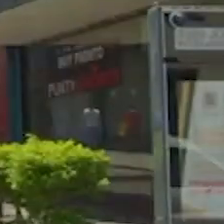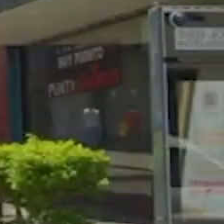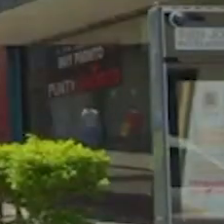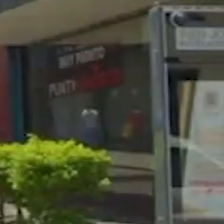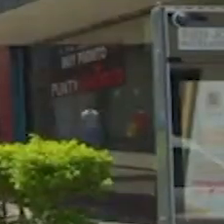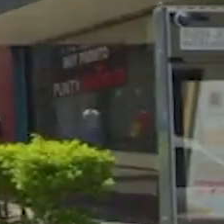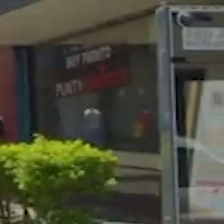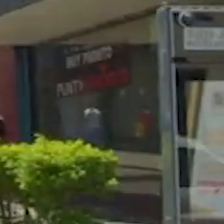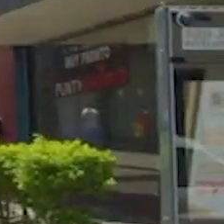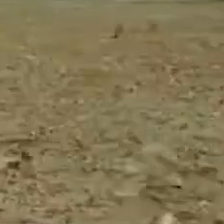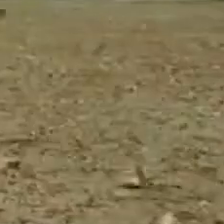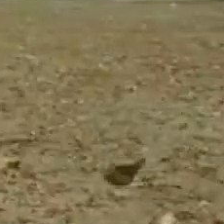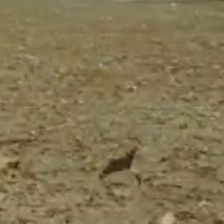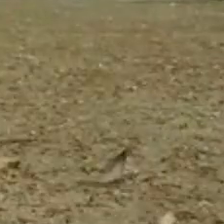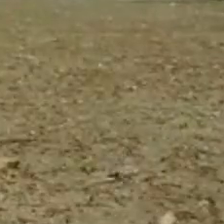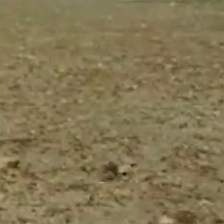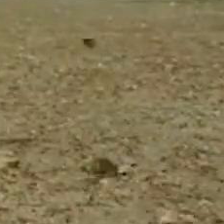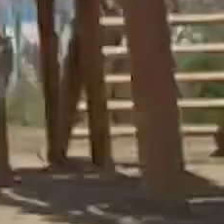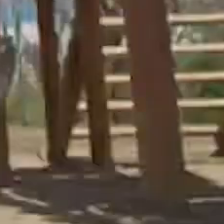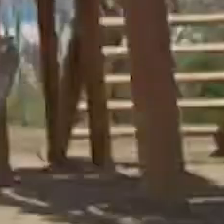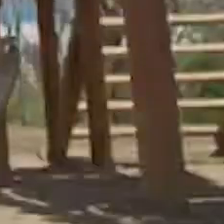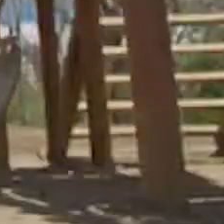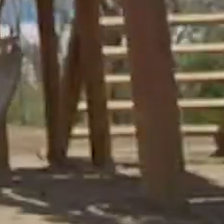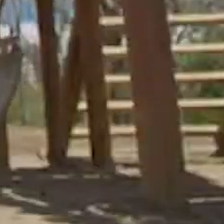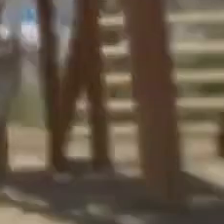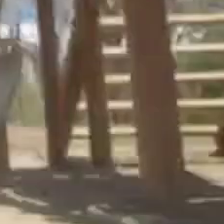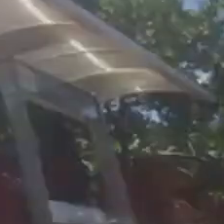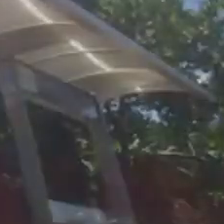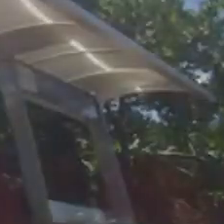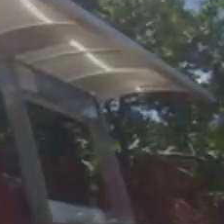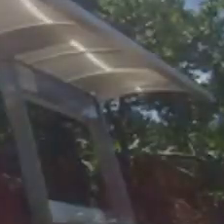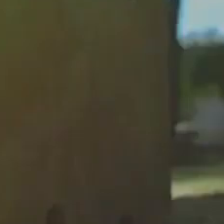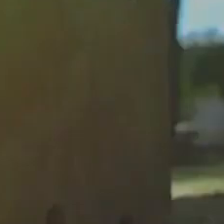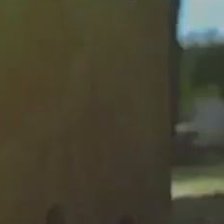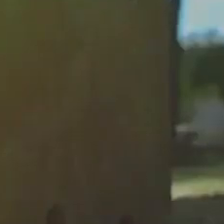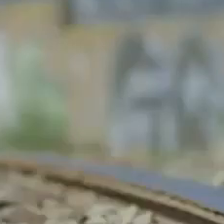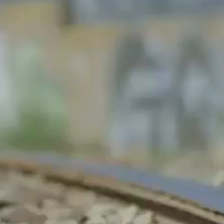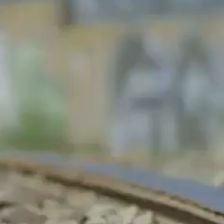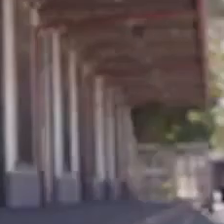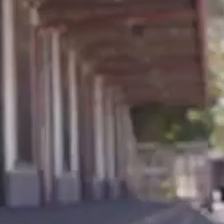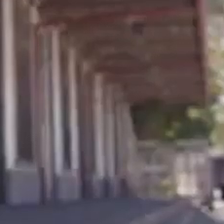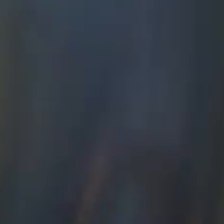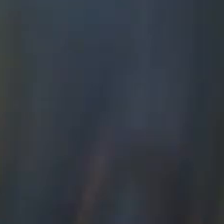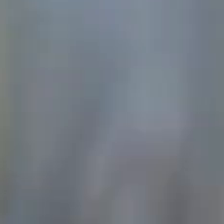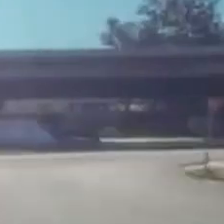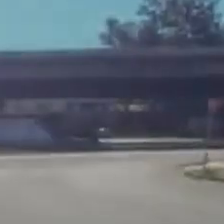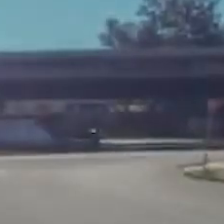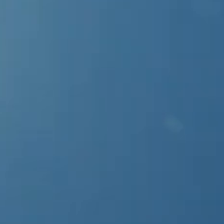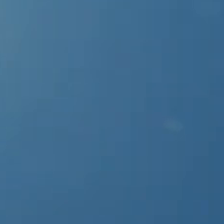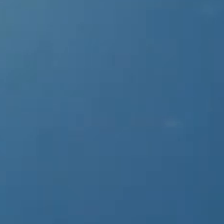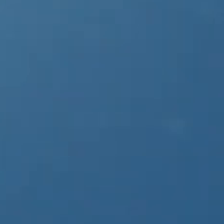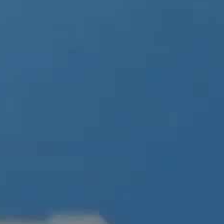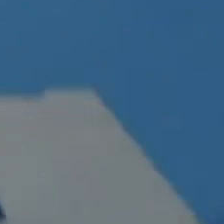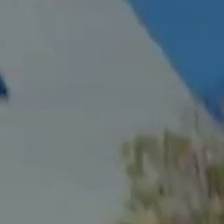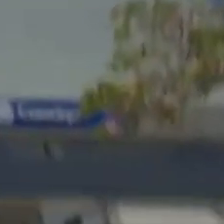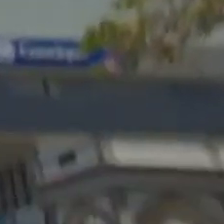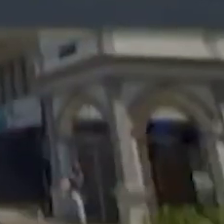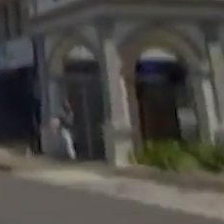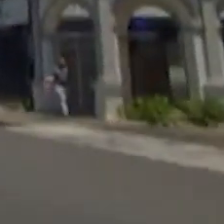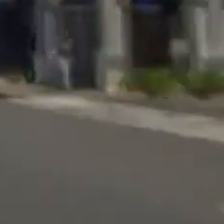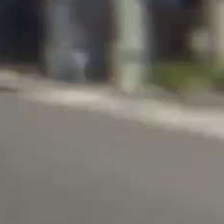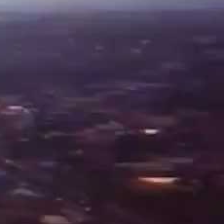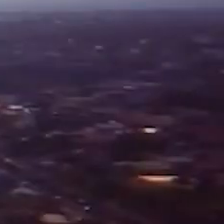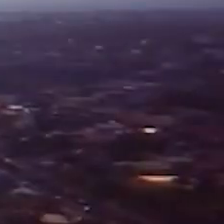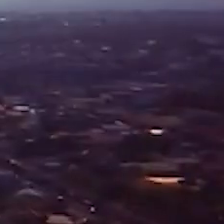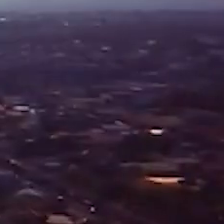otras personas. Con tu ayuda, seguiremos ganándole a la pandemia. No podemos descuidarnos. Aún nos queda mucho por delante.